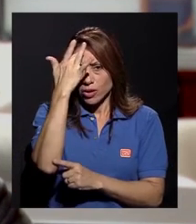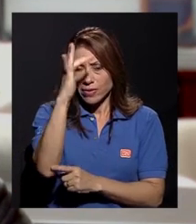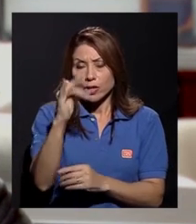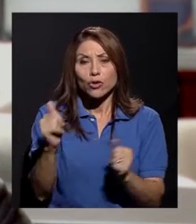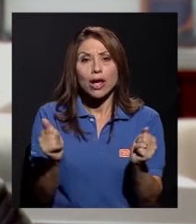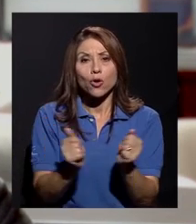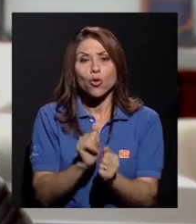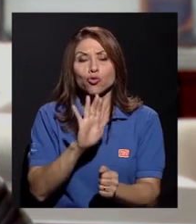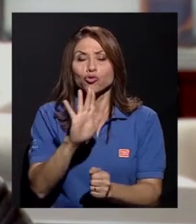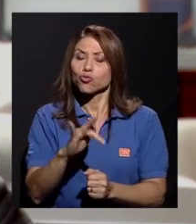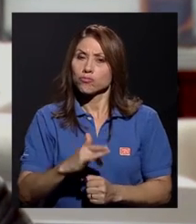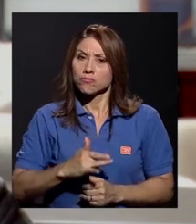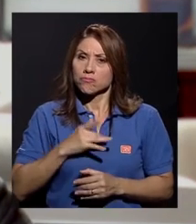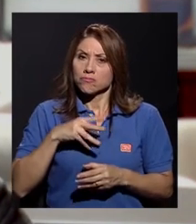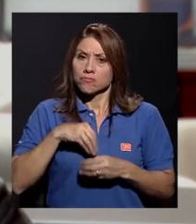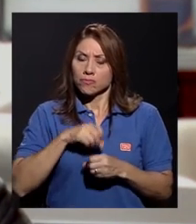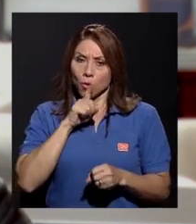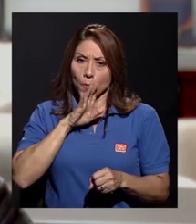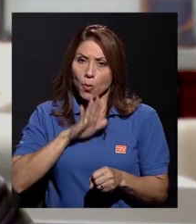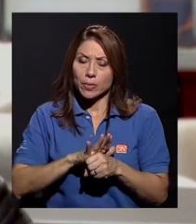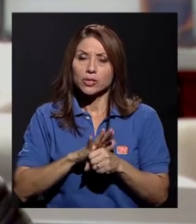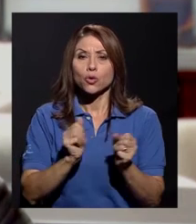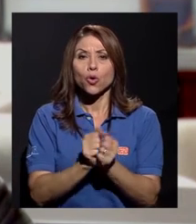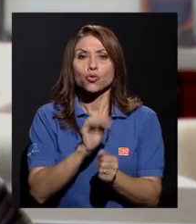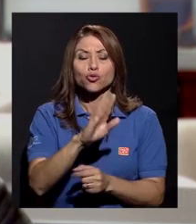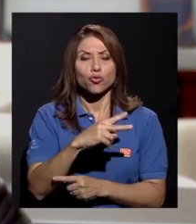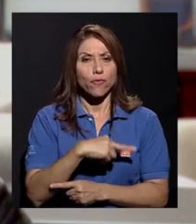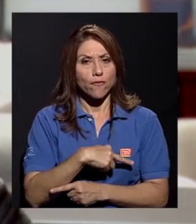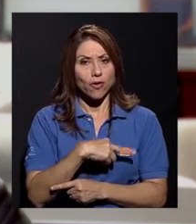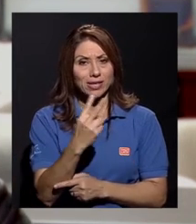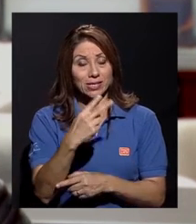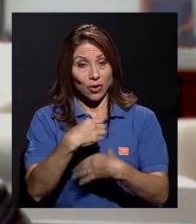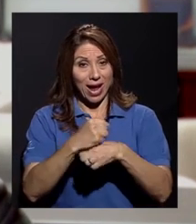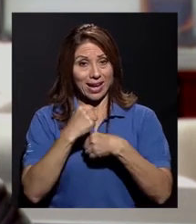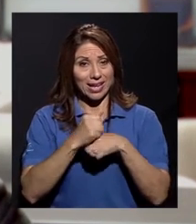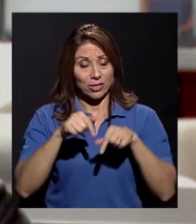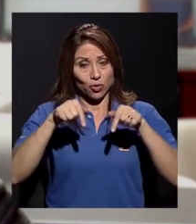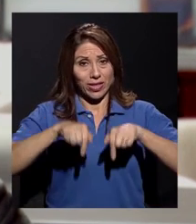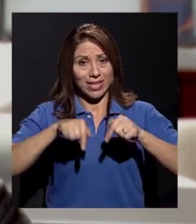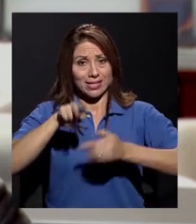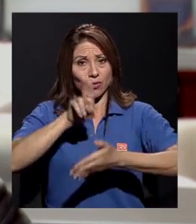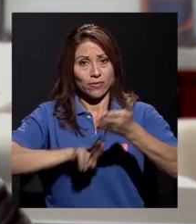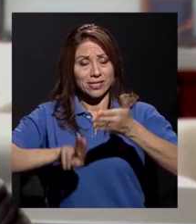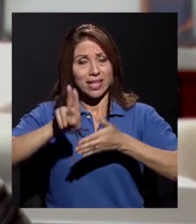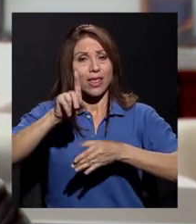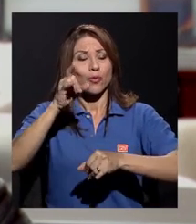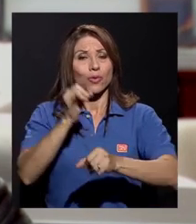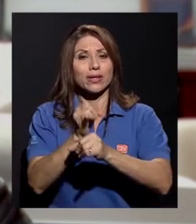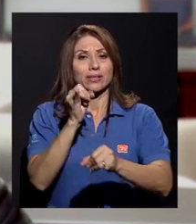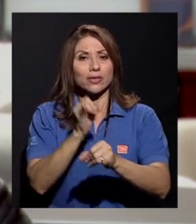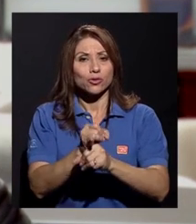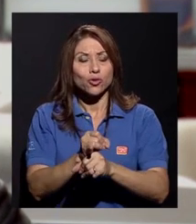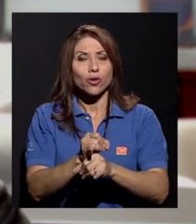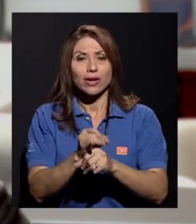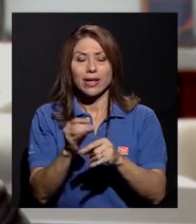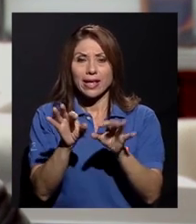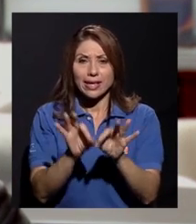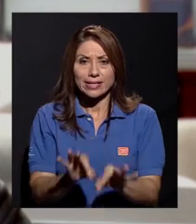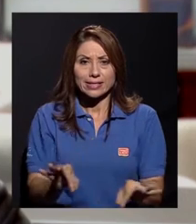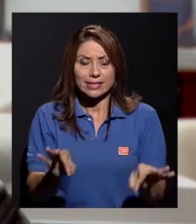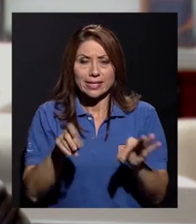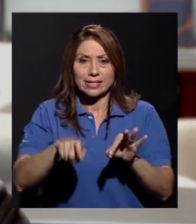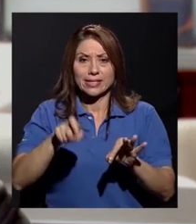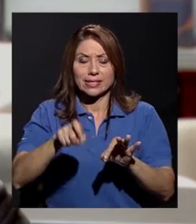su compromiso, con su vocación, han hecho de esta universidad una institución esencial